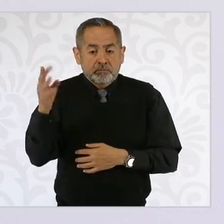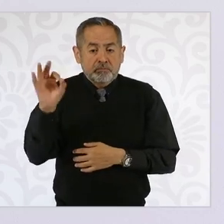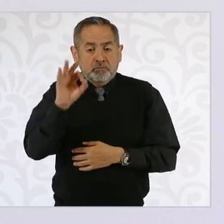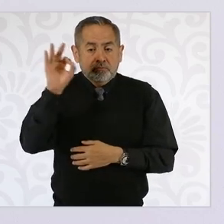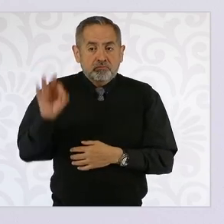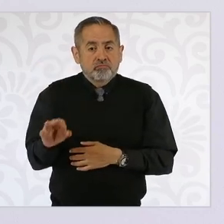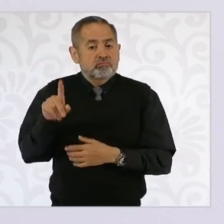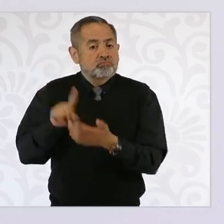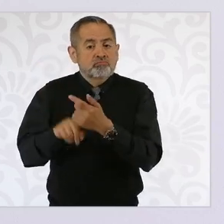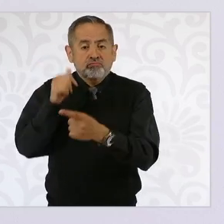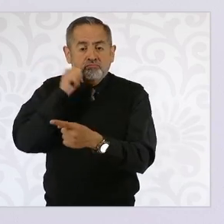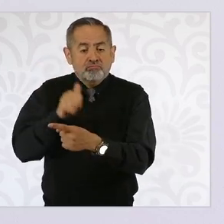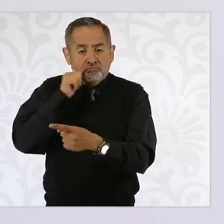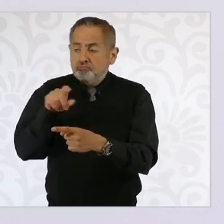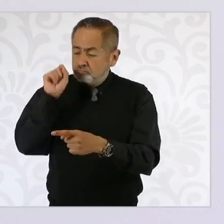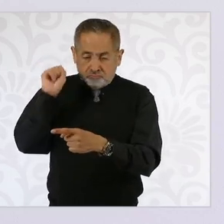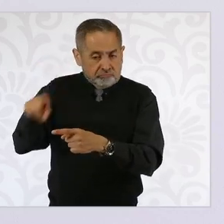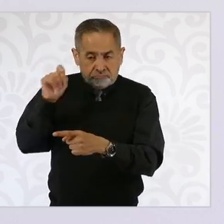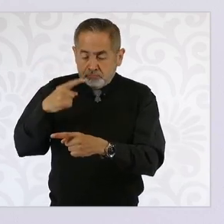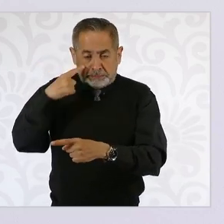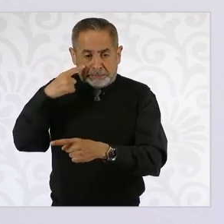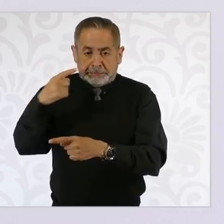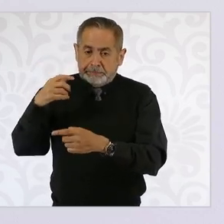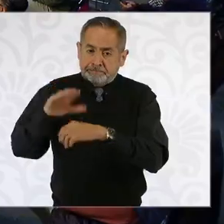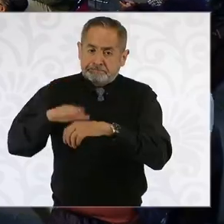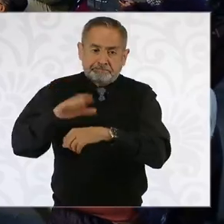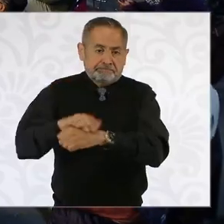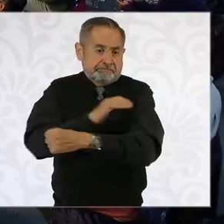al menos de la generación eléctrica.